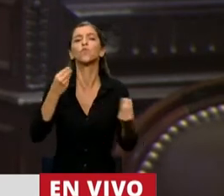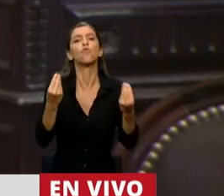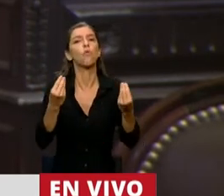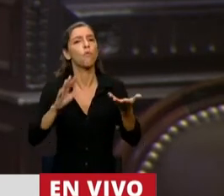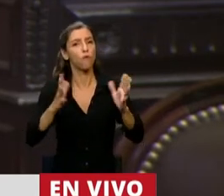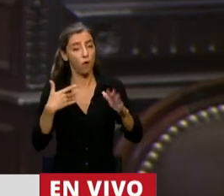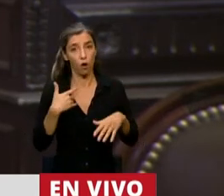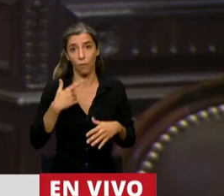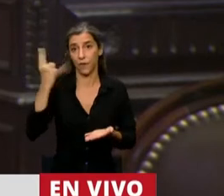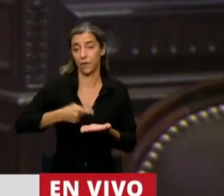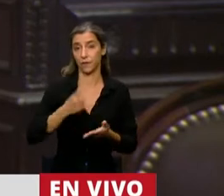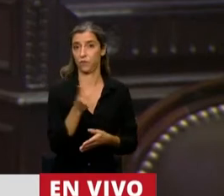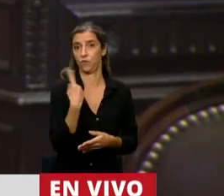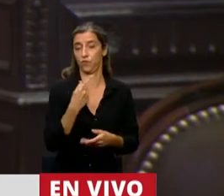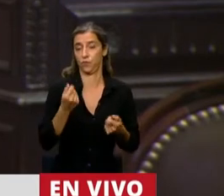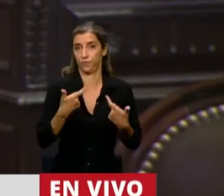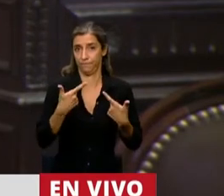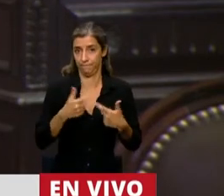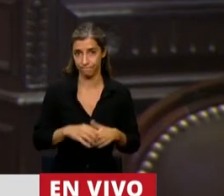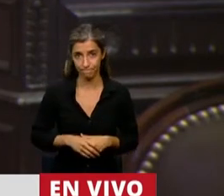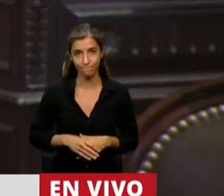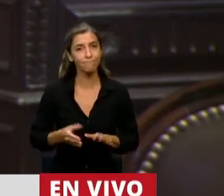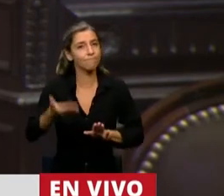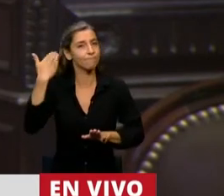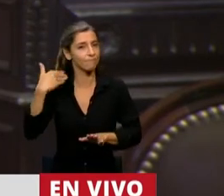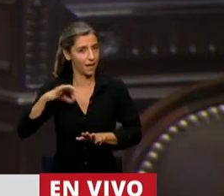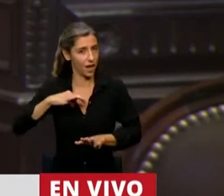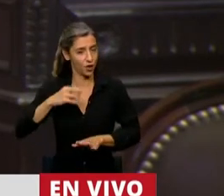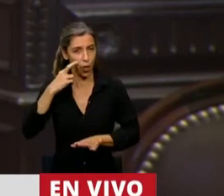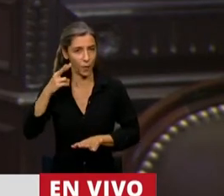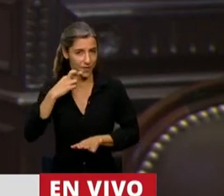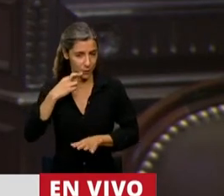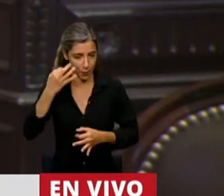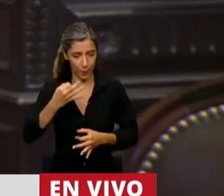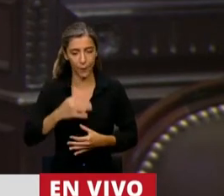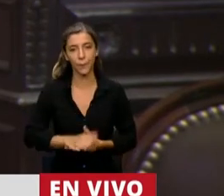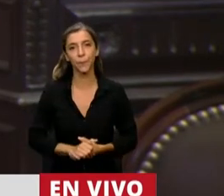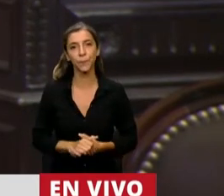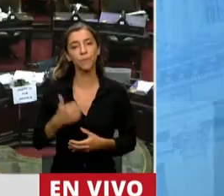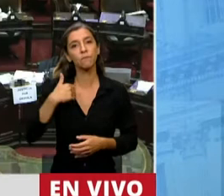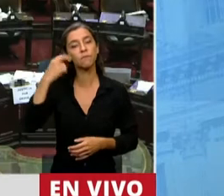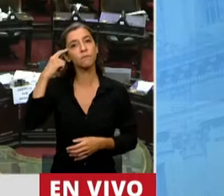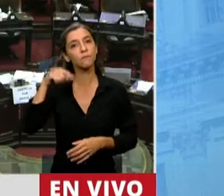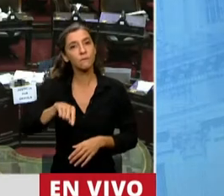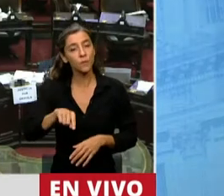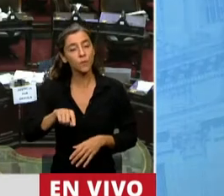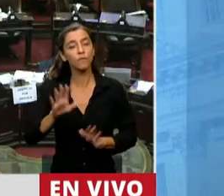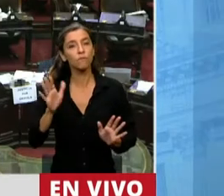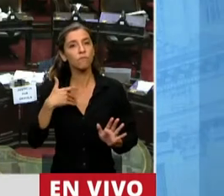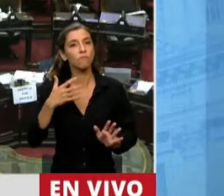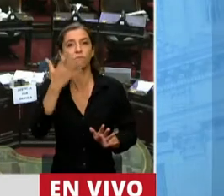el mes de diciembre del año 2019. Y pensando en esto, a mí me gustaría hacer algunos